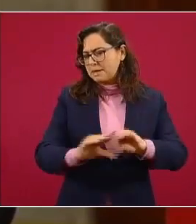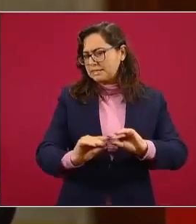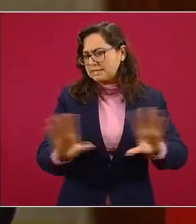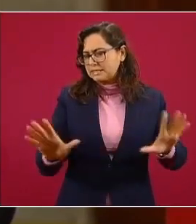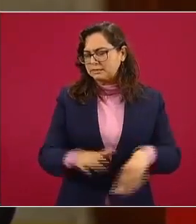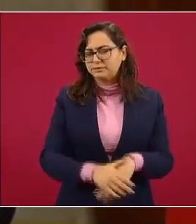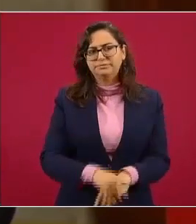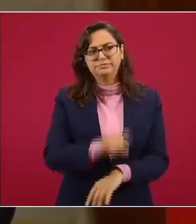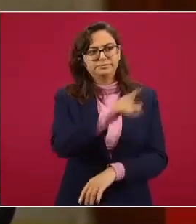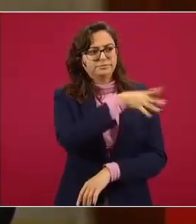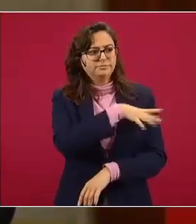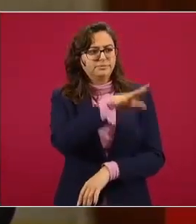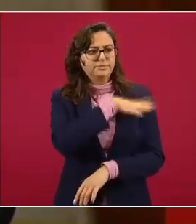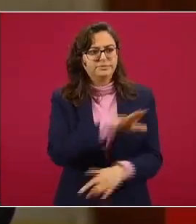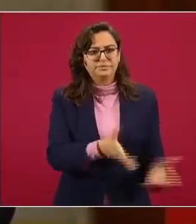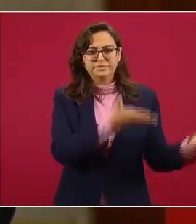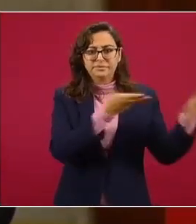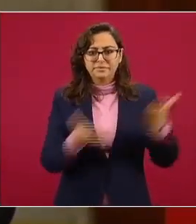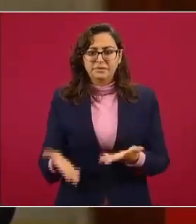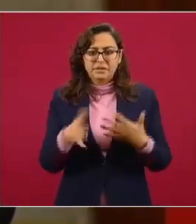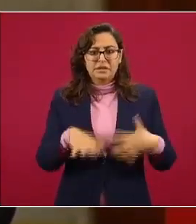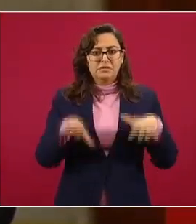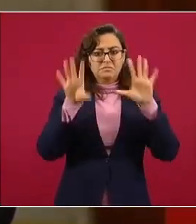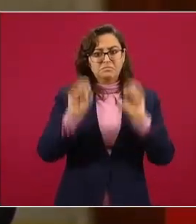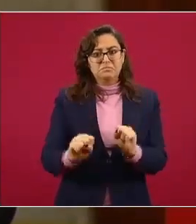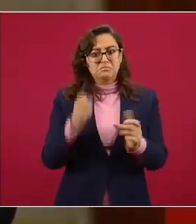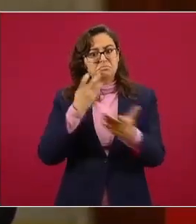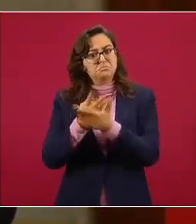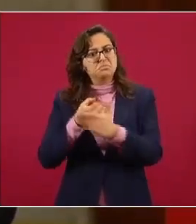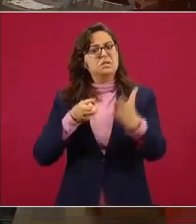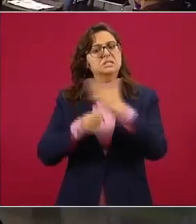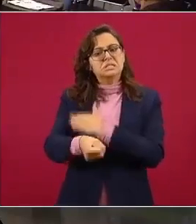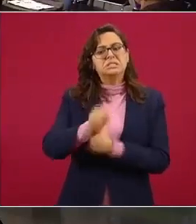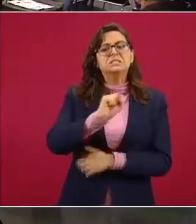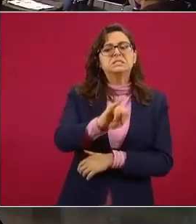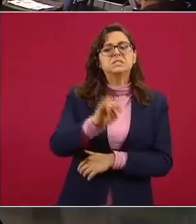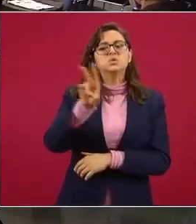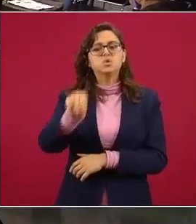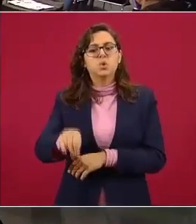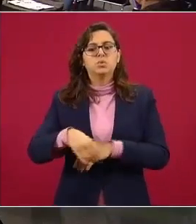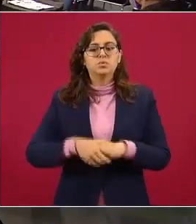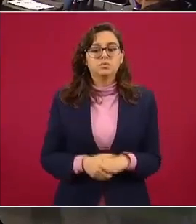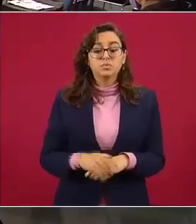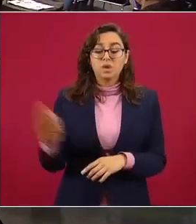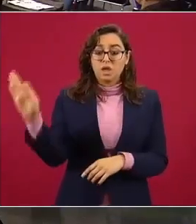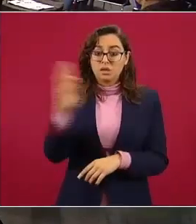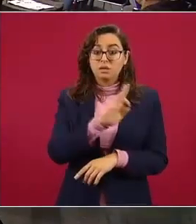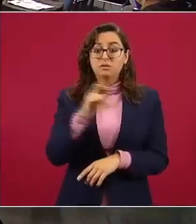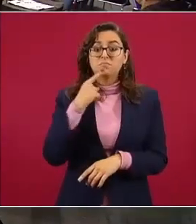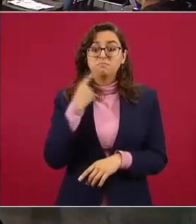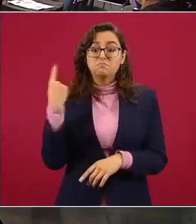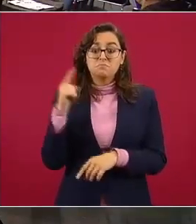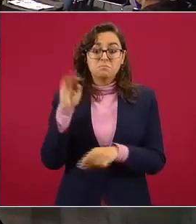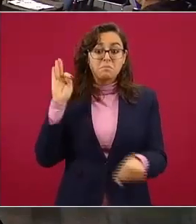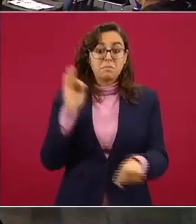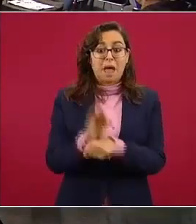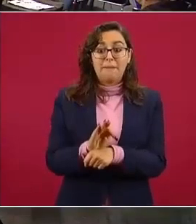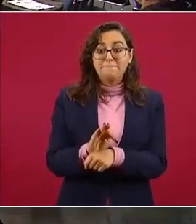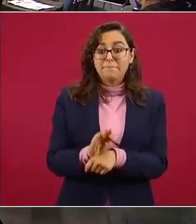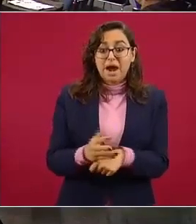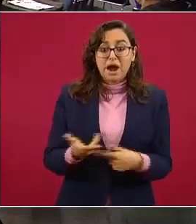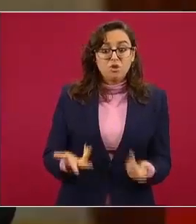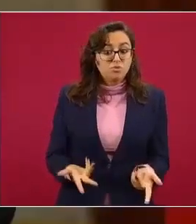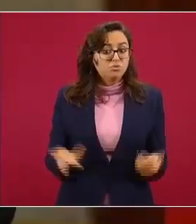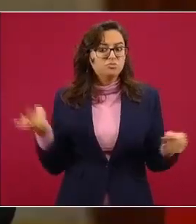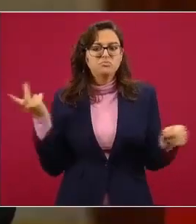lo van a detener o no lo van a detener qué pasa si presenta un amparo hay algo